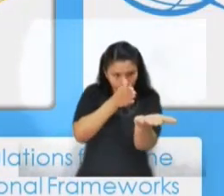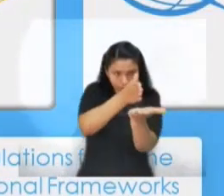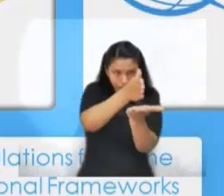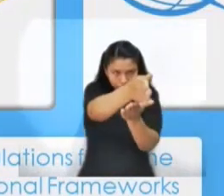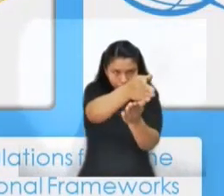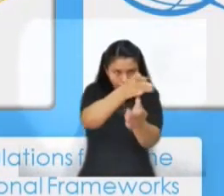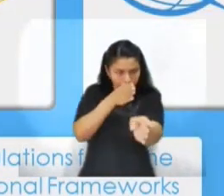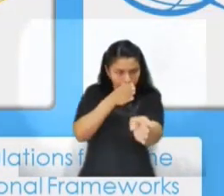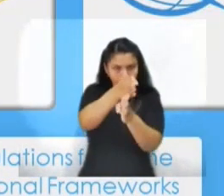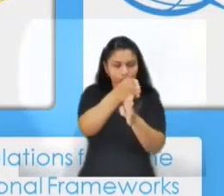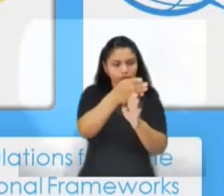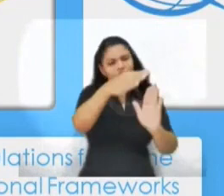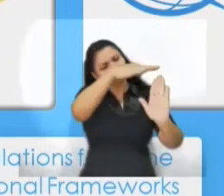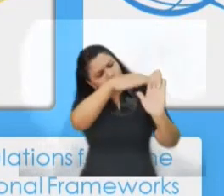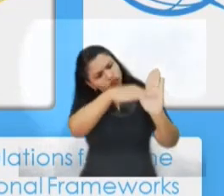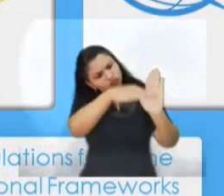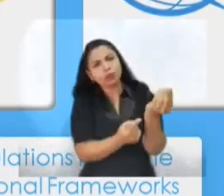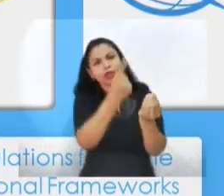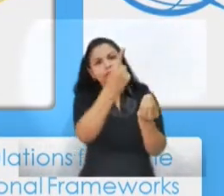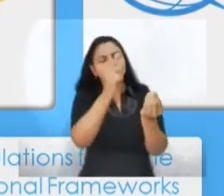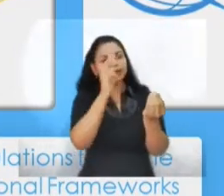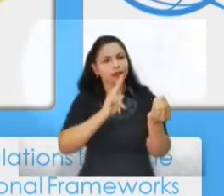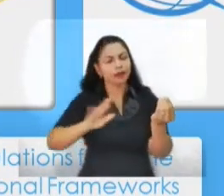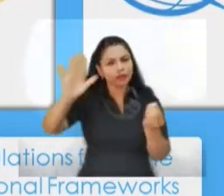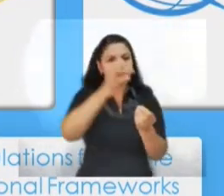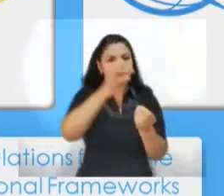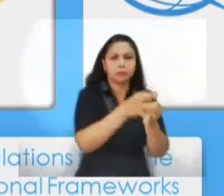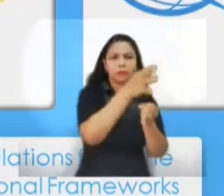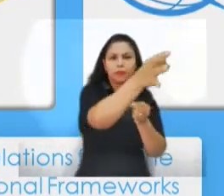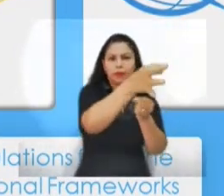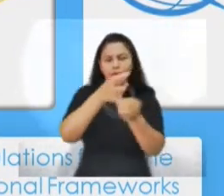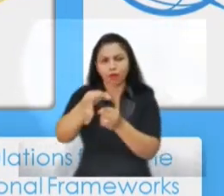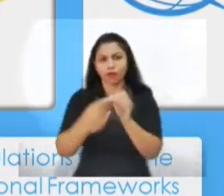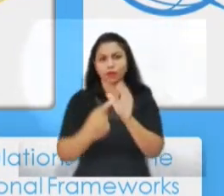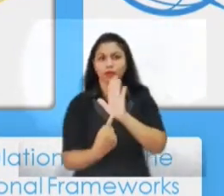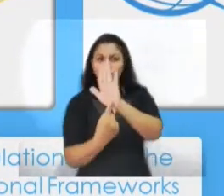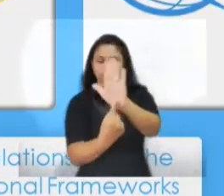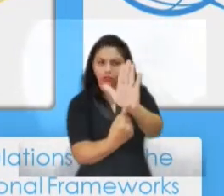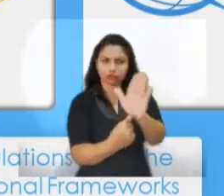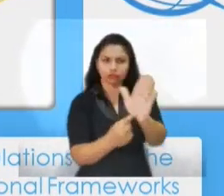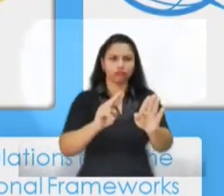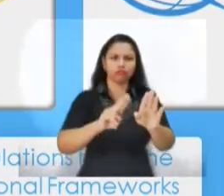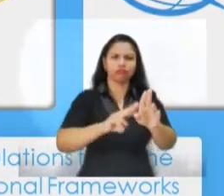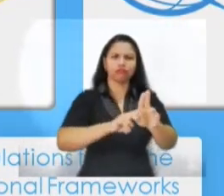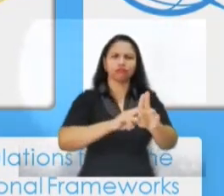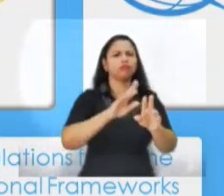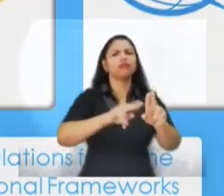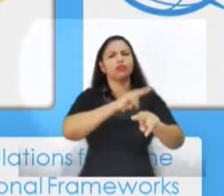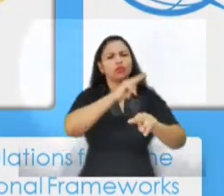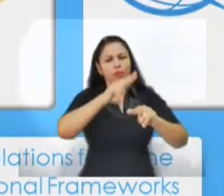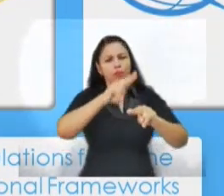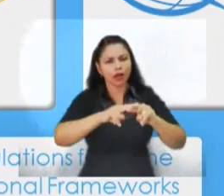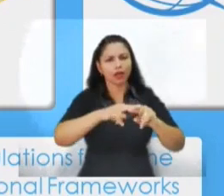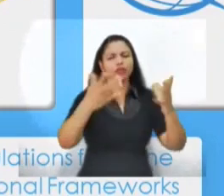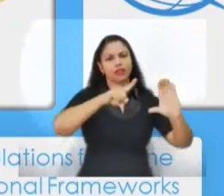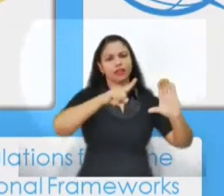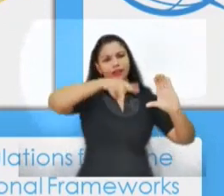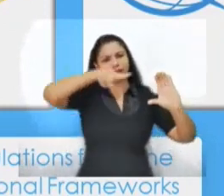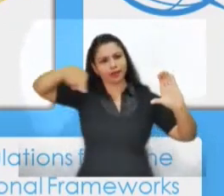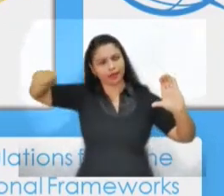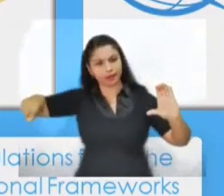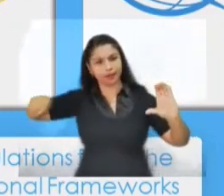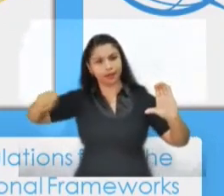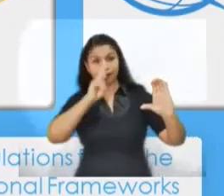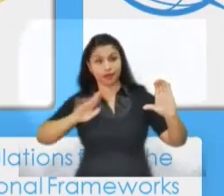nacionales y regionales que están representadas en esta transparencia por la ANE a nivel nacional en Colombia